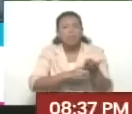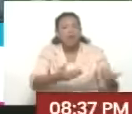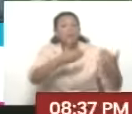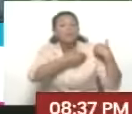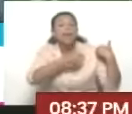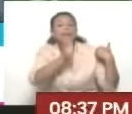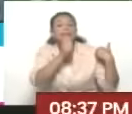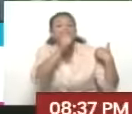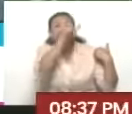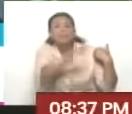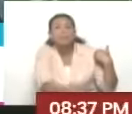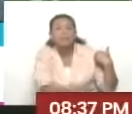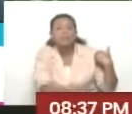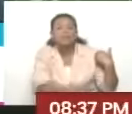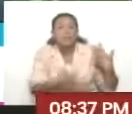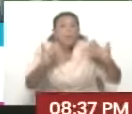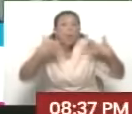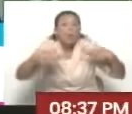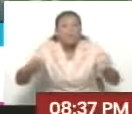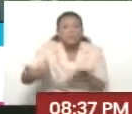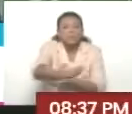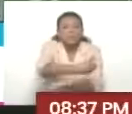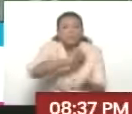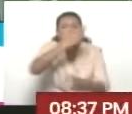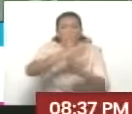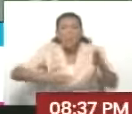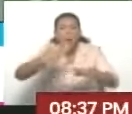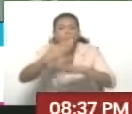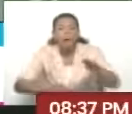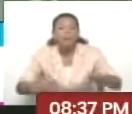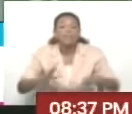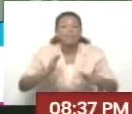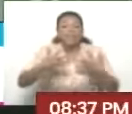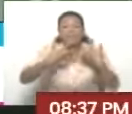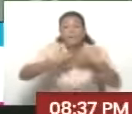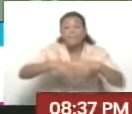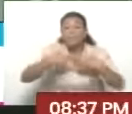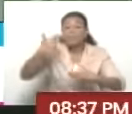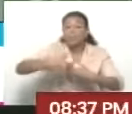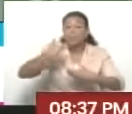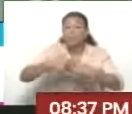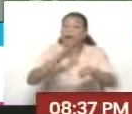responsable del posible descuartizamiento de Silgo. Así es, presidente. Alerta, alerta, pues.